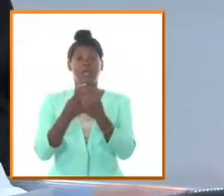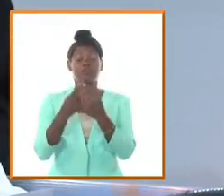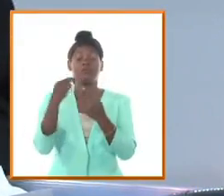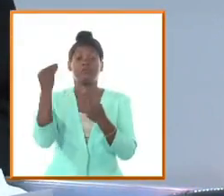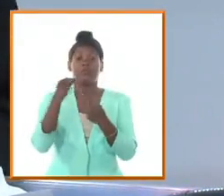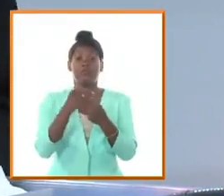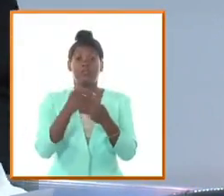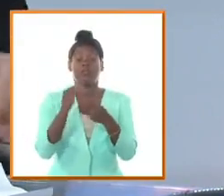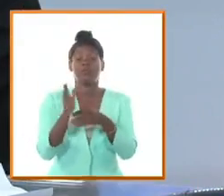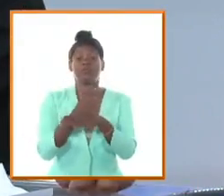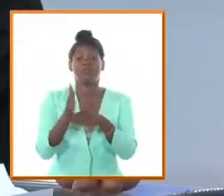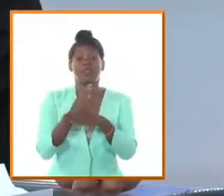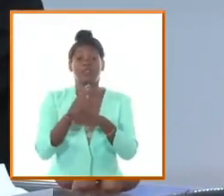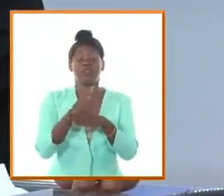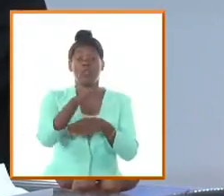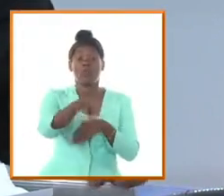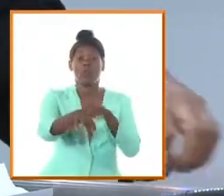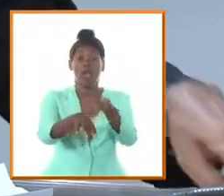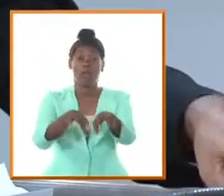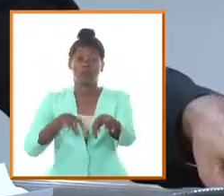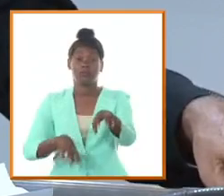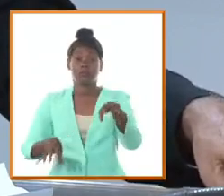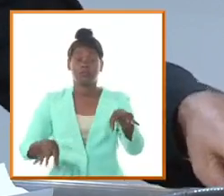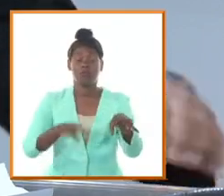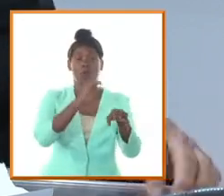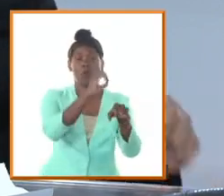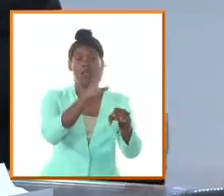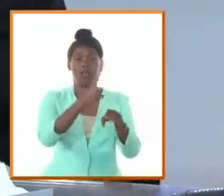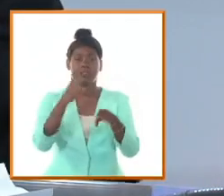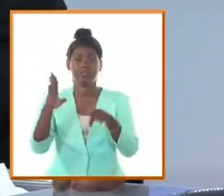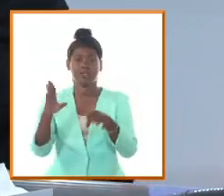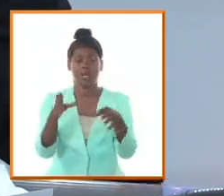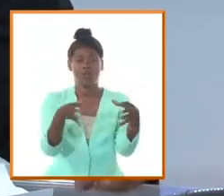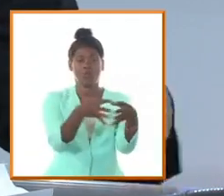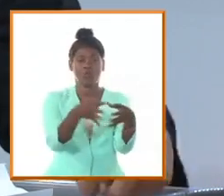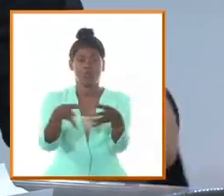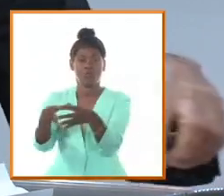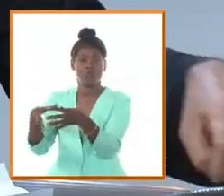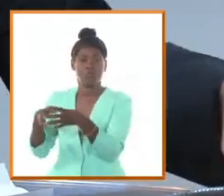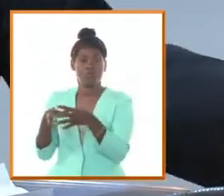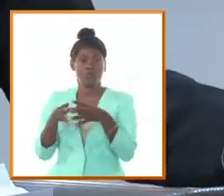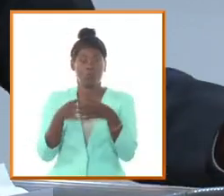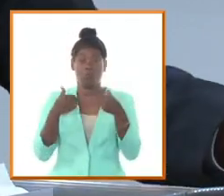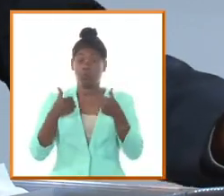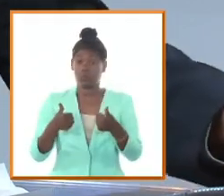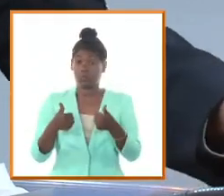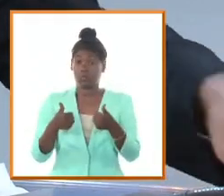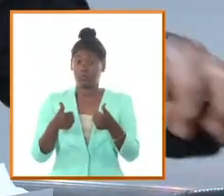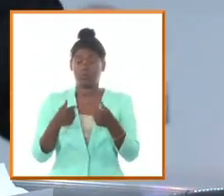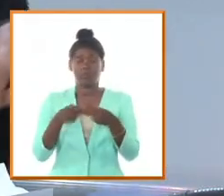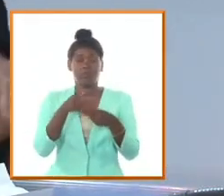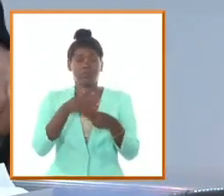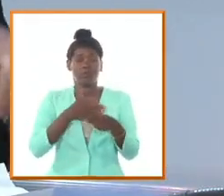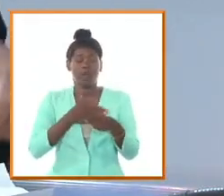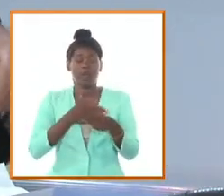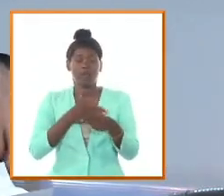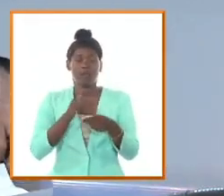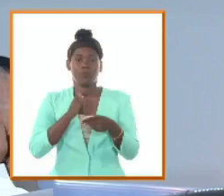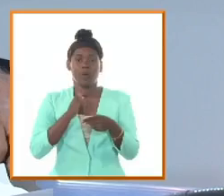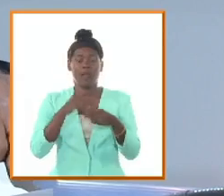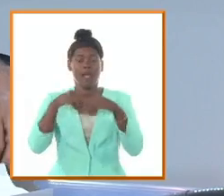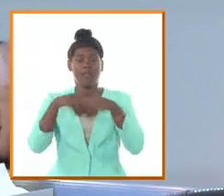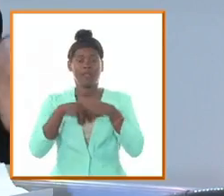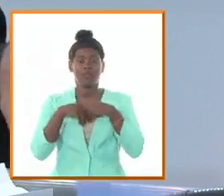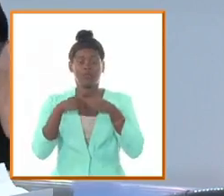distintos tipos pero que también deja una doctrina que va más allá de la doctrina política deja